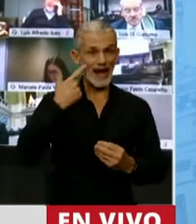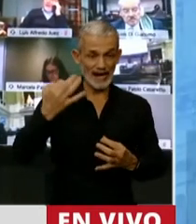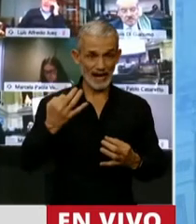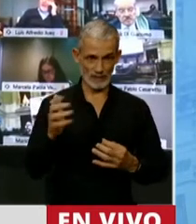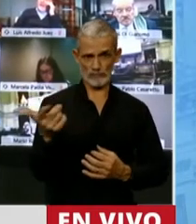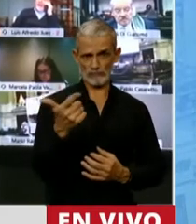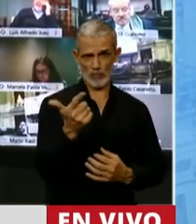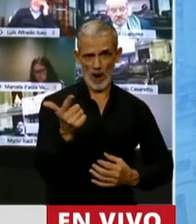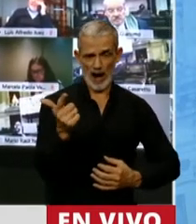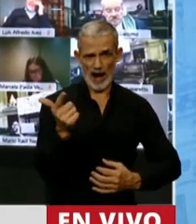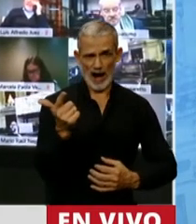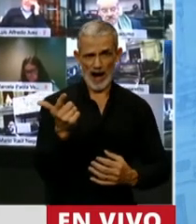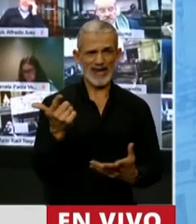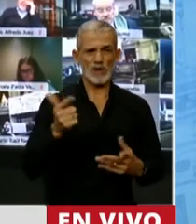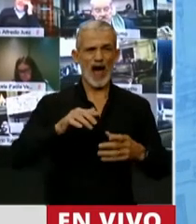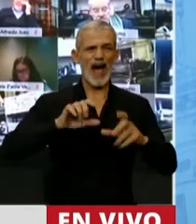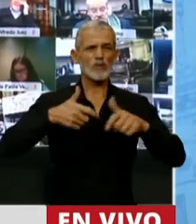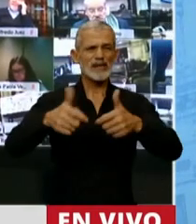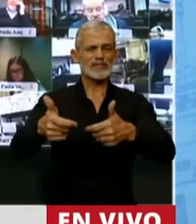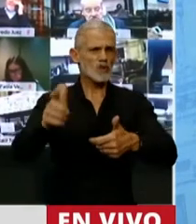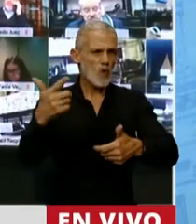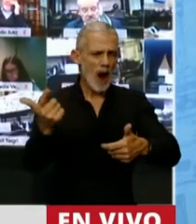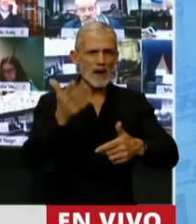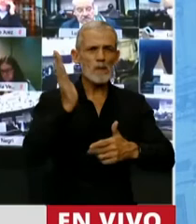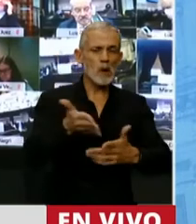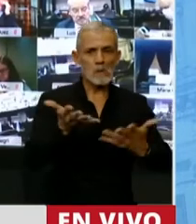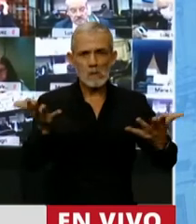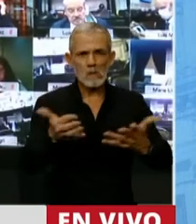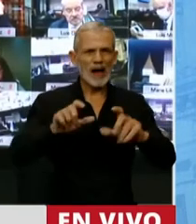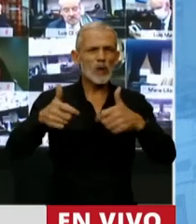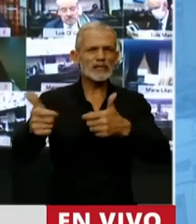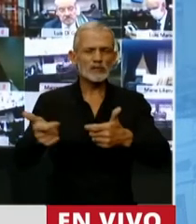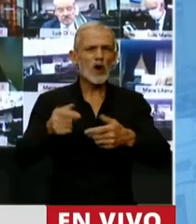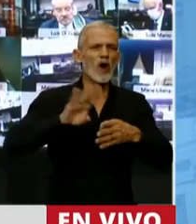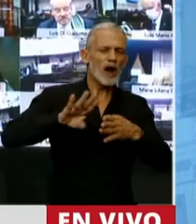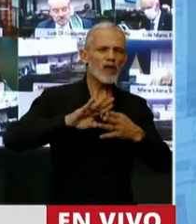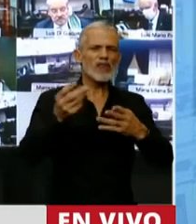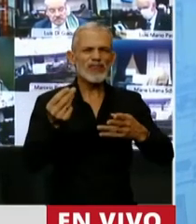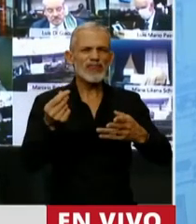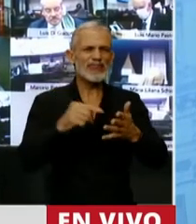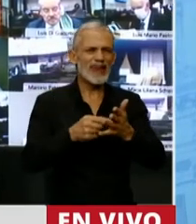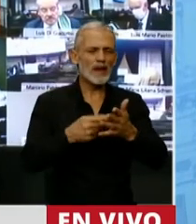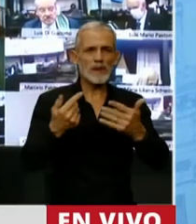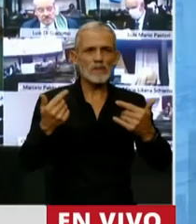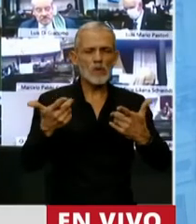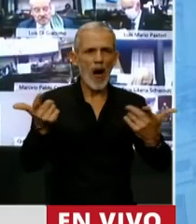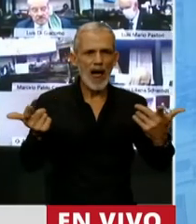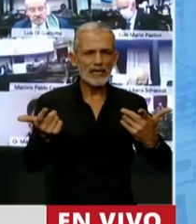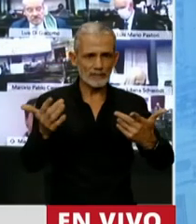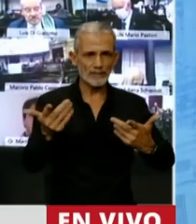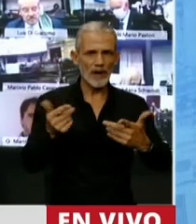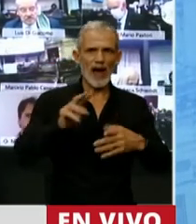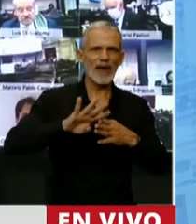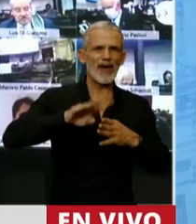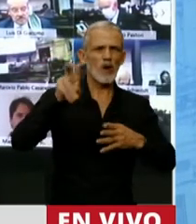que no existe una actualización, un índice de actualización del capital adeudado al momento de cobrar las